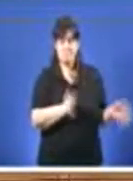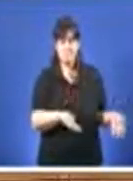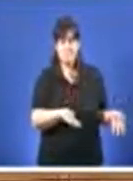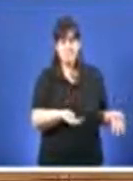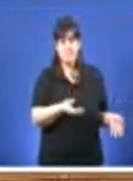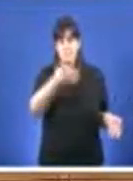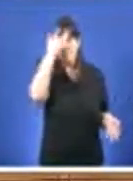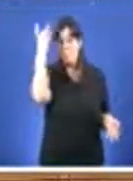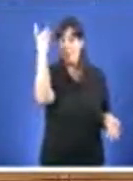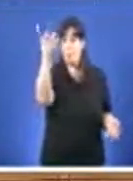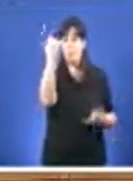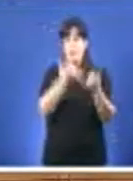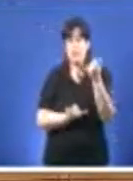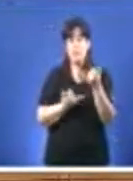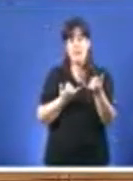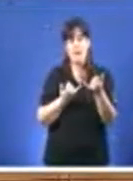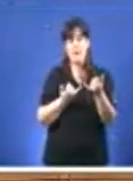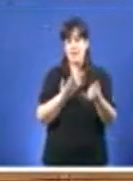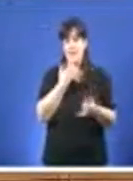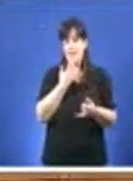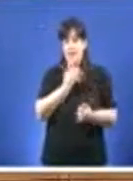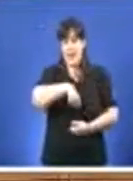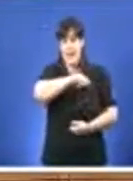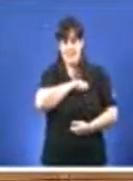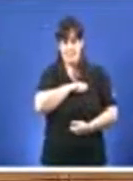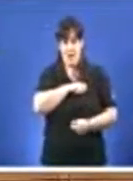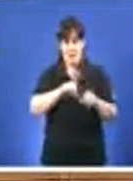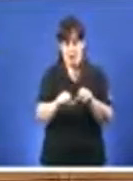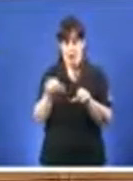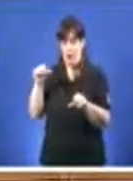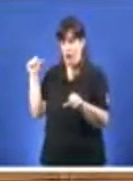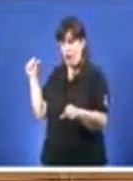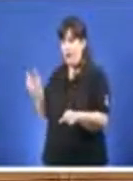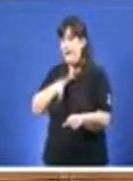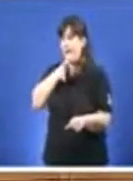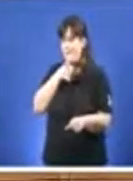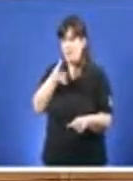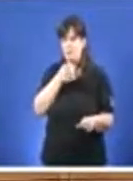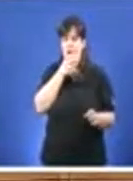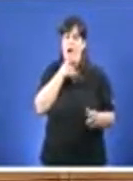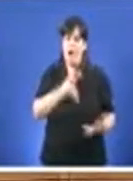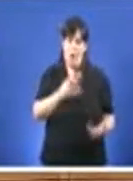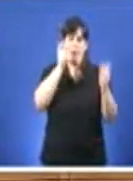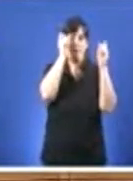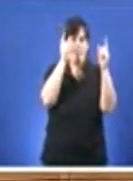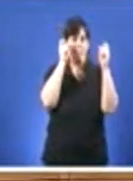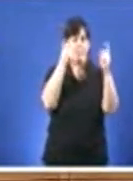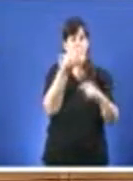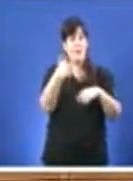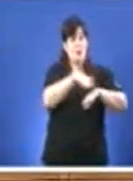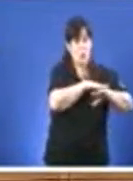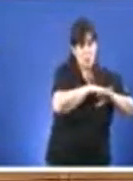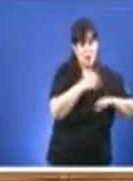se empeza a conhecer que foi o que ocorrió en España nos últimos anos. E é certo tamén que hai un goberno, hai un poder judicial, hai unha